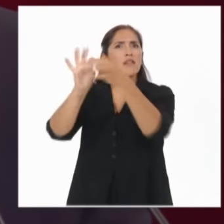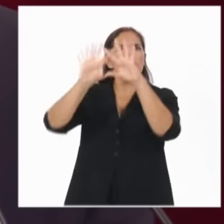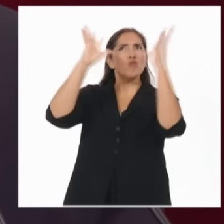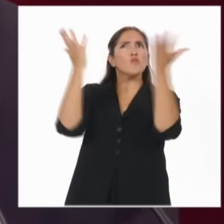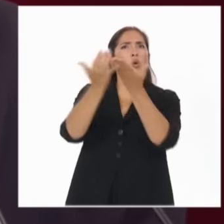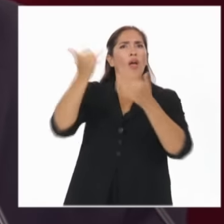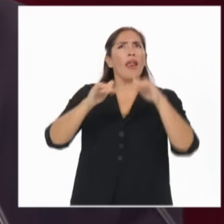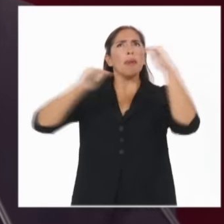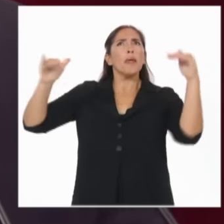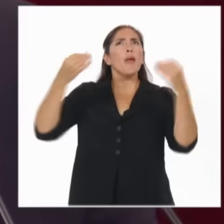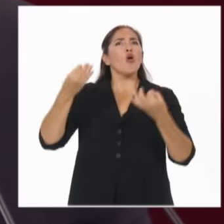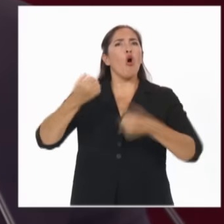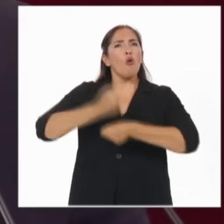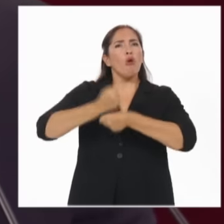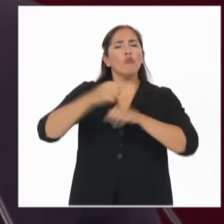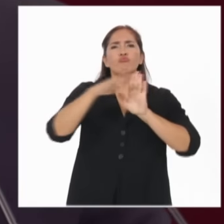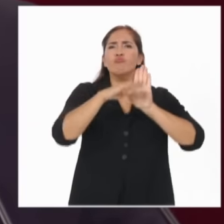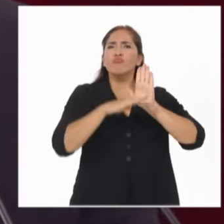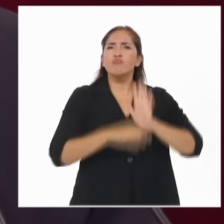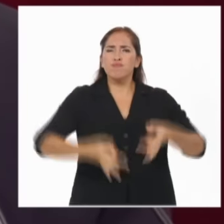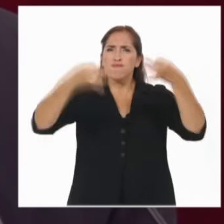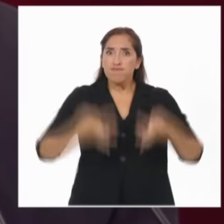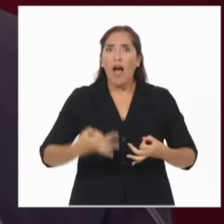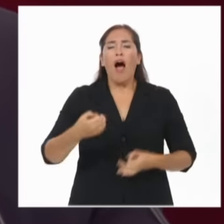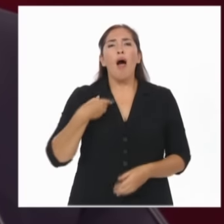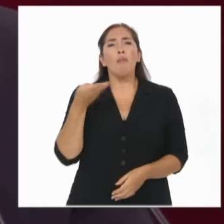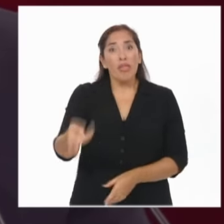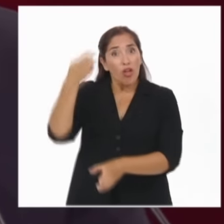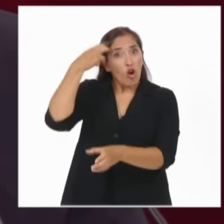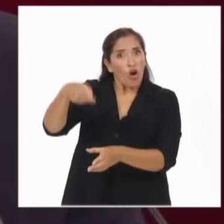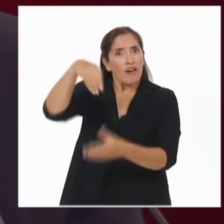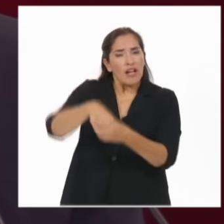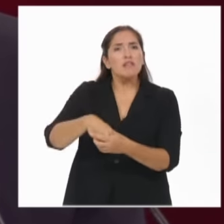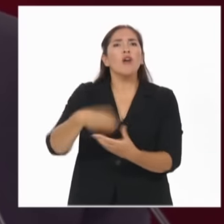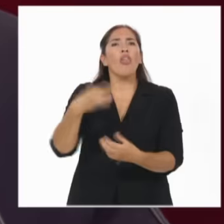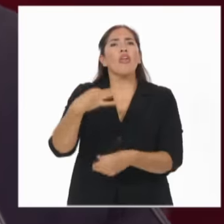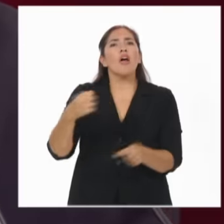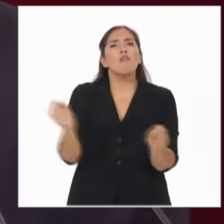pido al Congreso que debate y sancione la ley de responsabilidad empresaria.